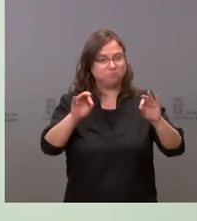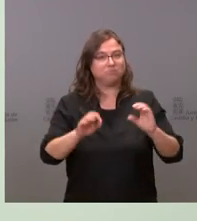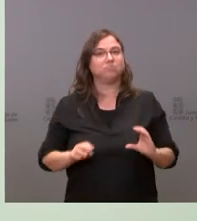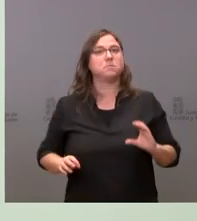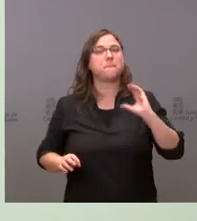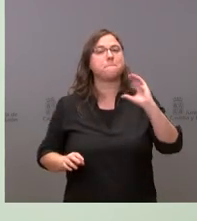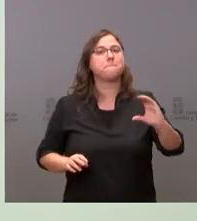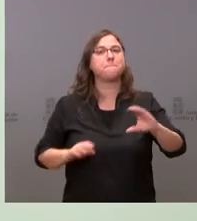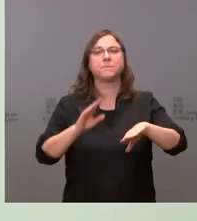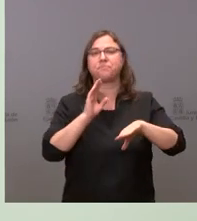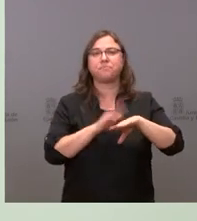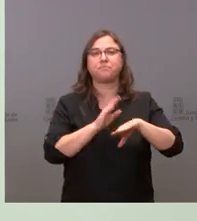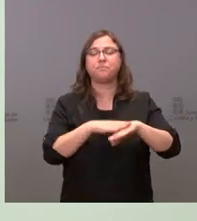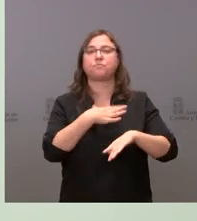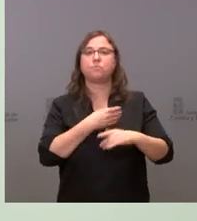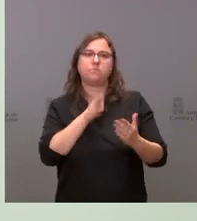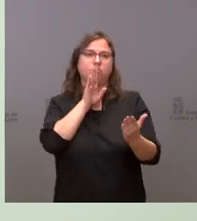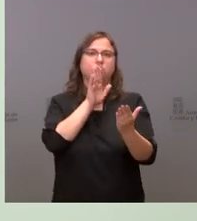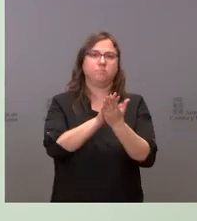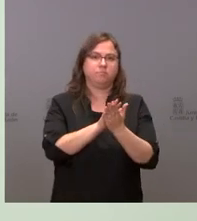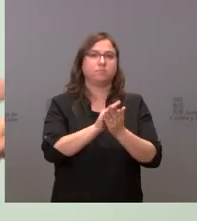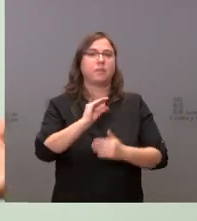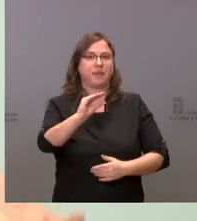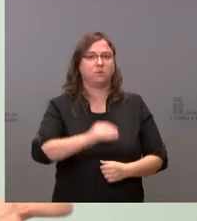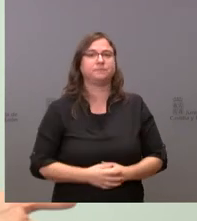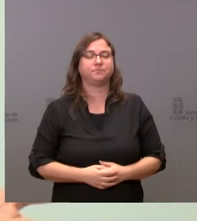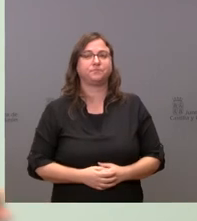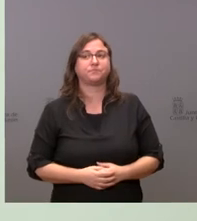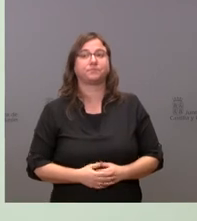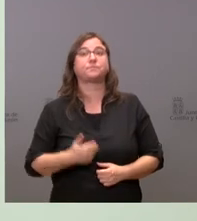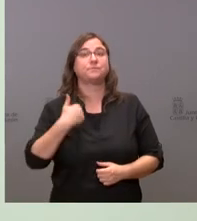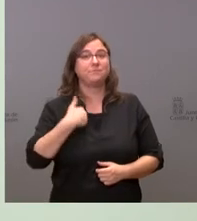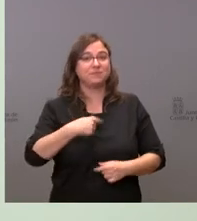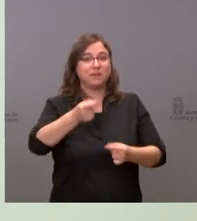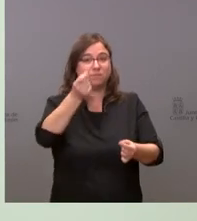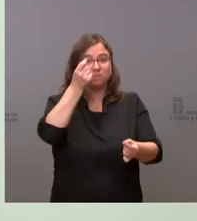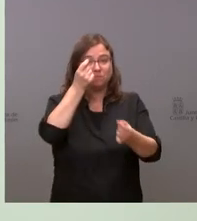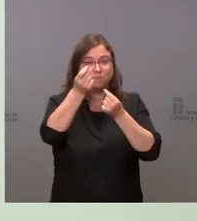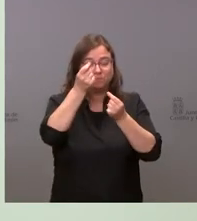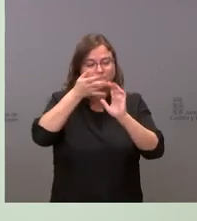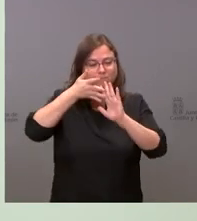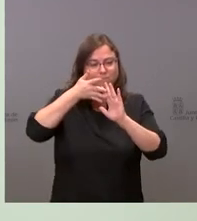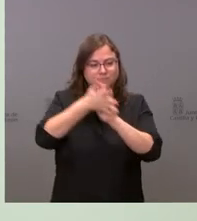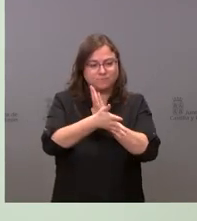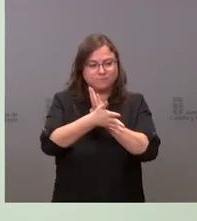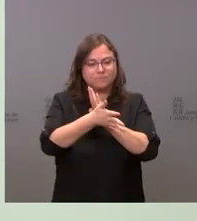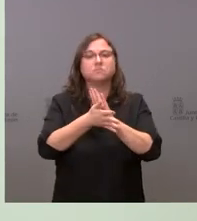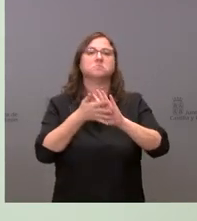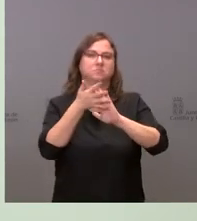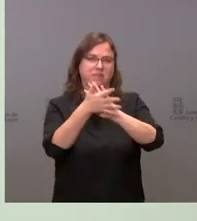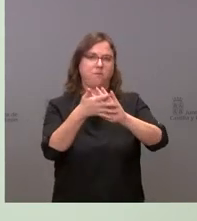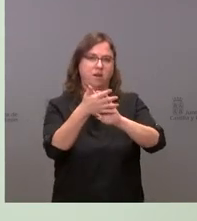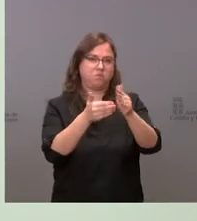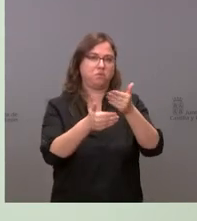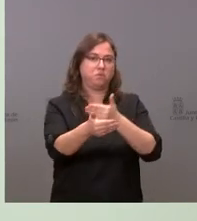para poder hacer frente con esa cantidad una vez concretado eso pues hablaremos yo no